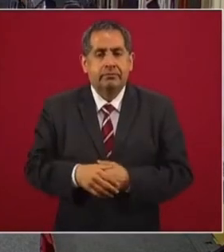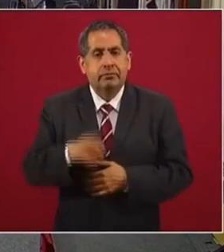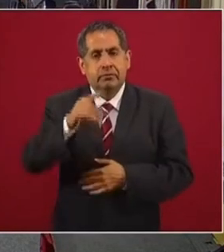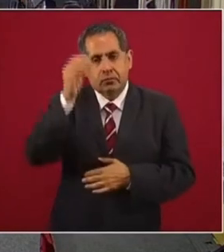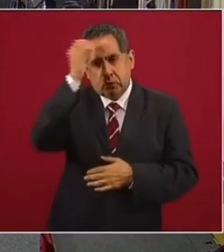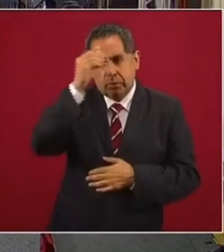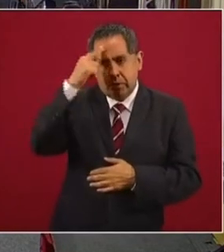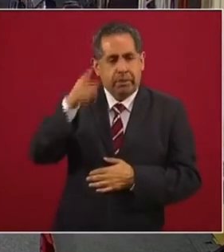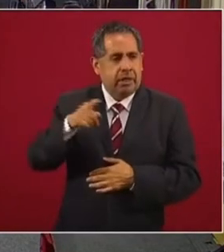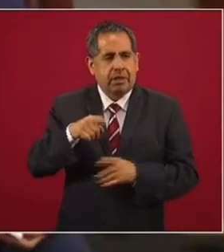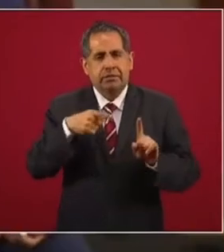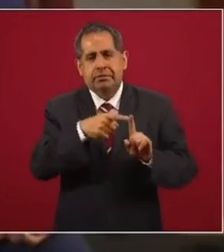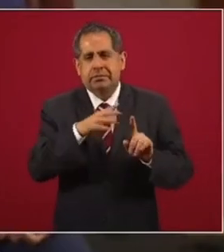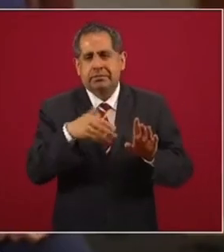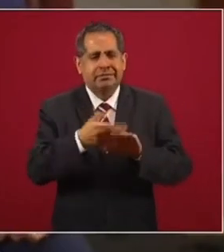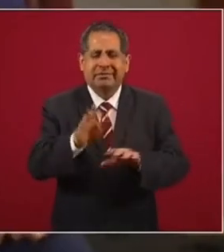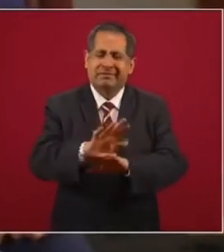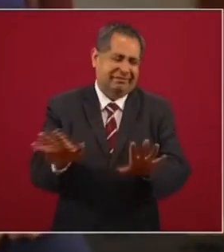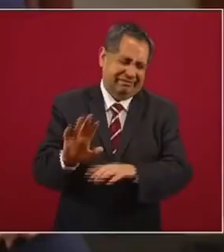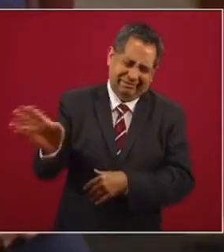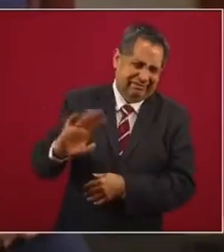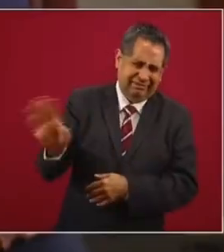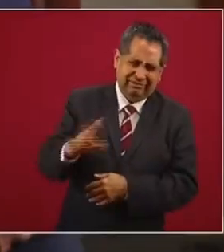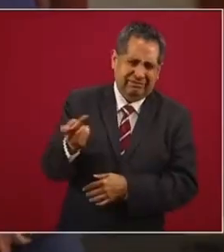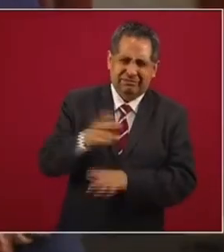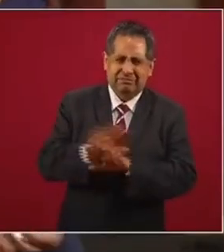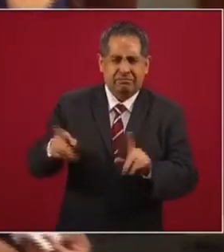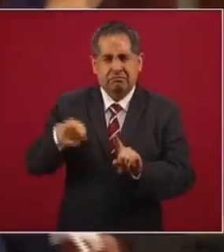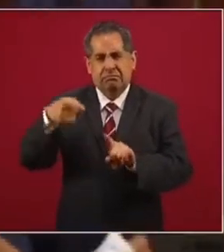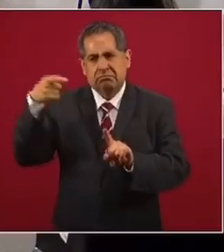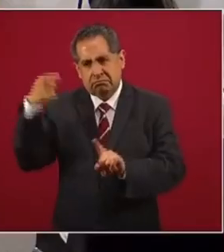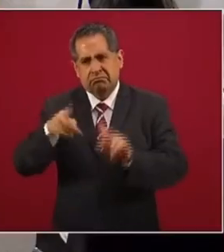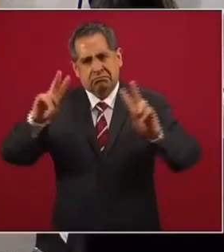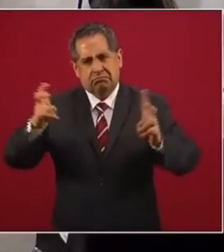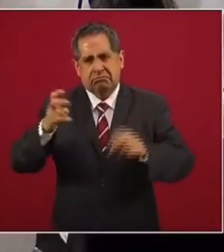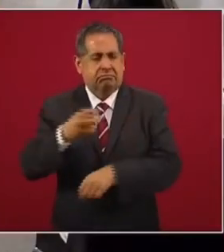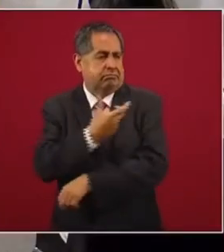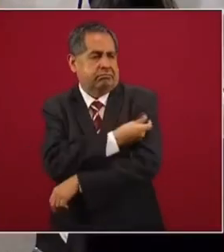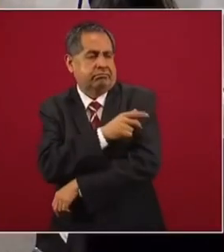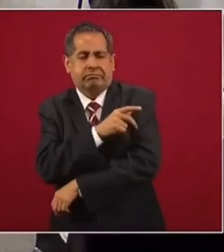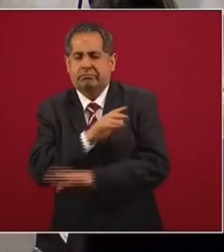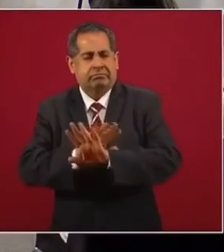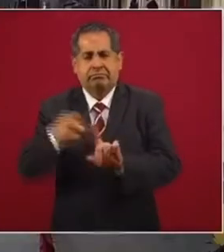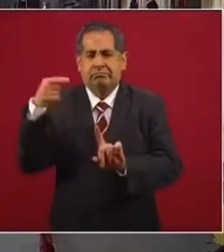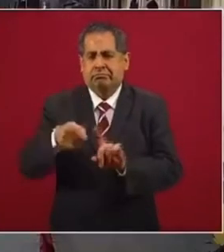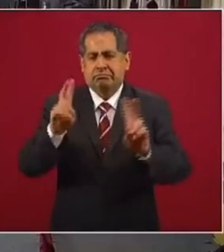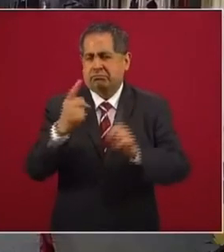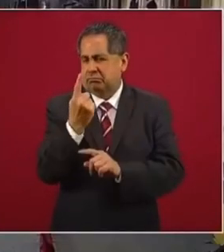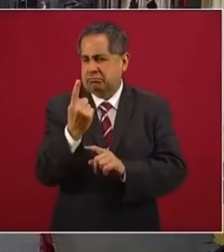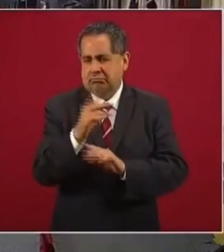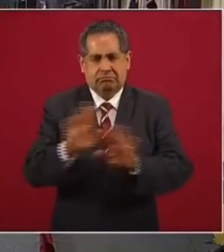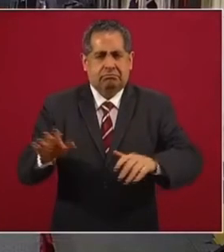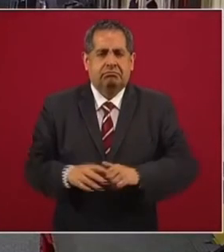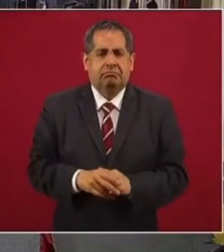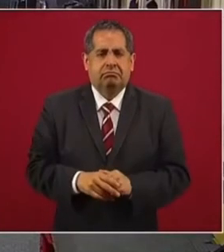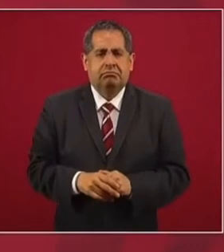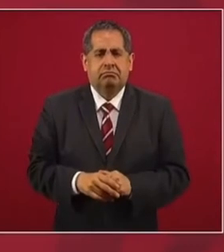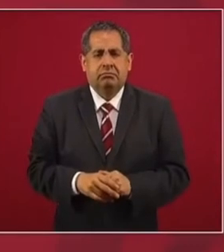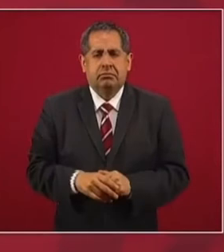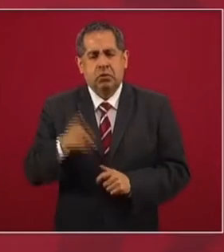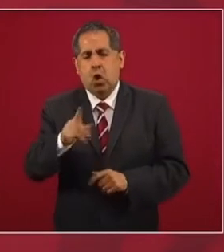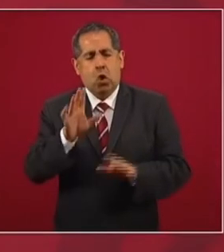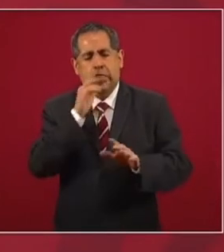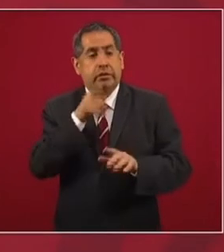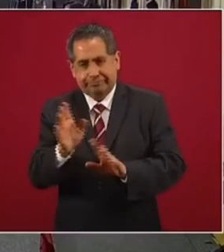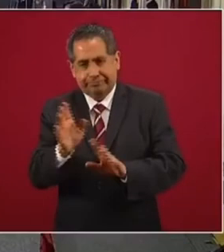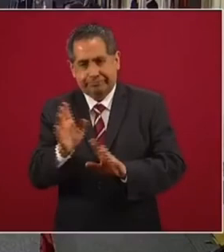al líder sindical de libertad? No, no, no, Vacuna, vacuna, vacuna. Este, va a haber bateo el día